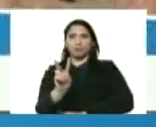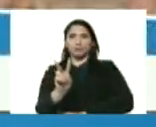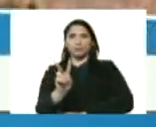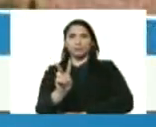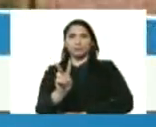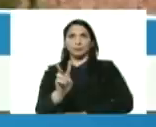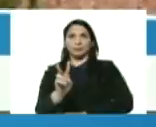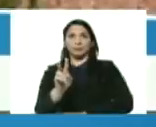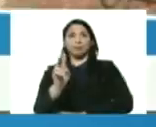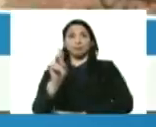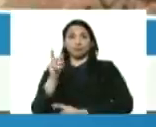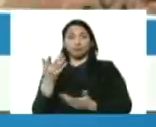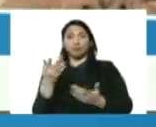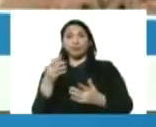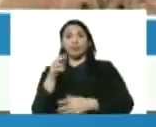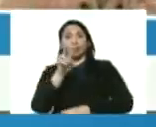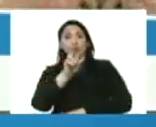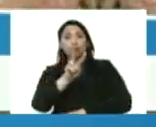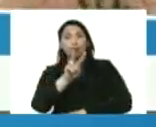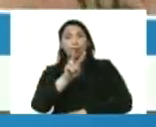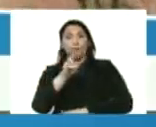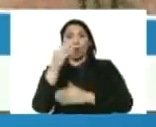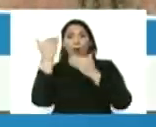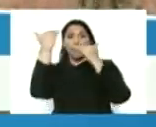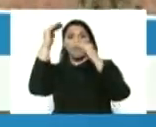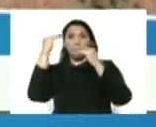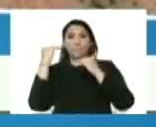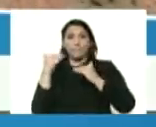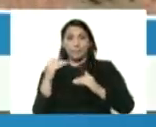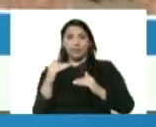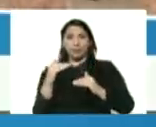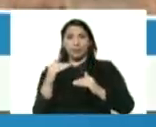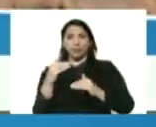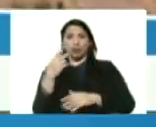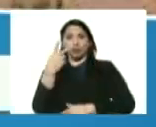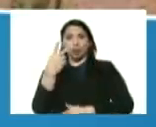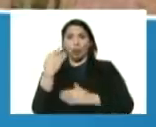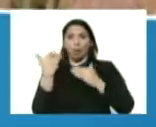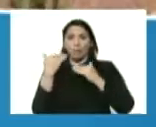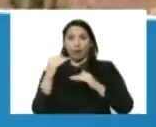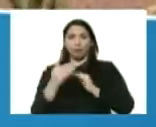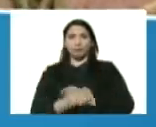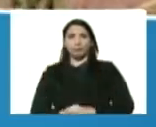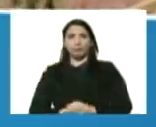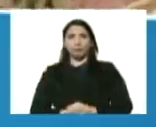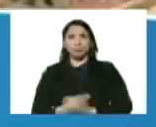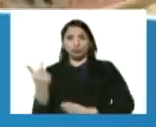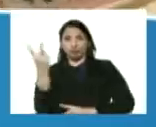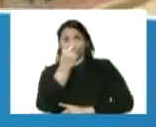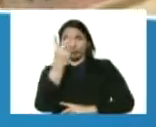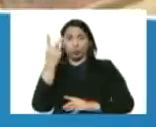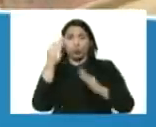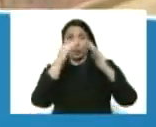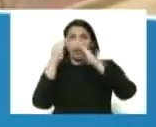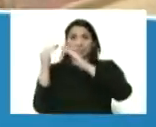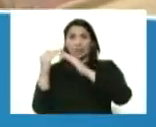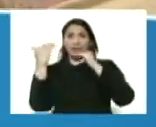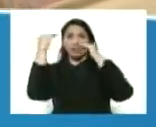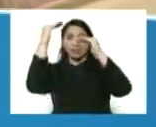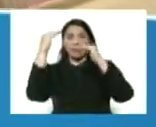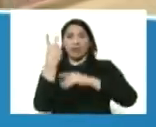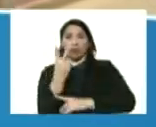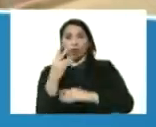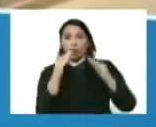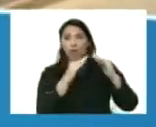Son tetrafamiliares, dos apartamentos arriba y dos abajo. Una belleza, Dios santo, ¿quién no